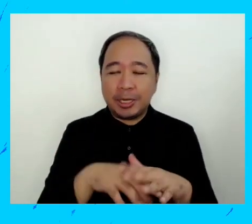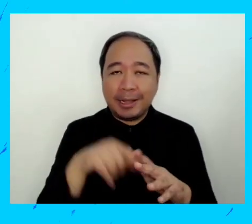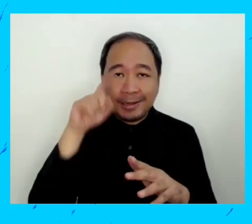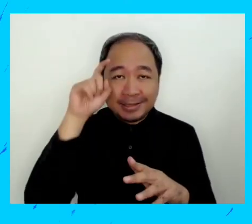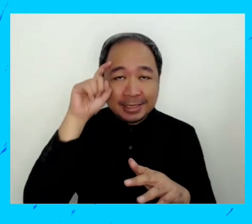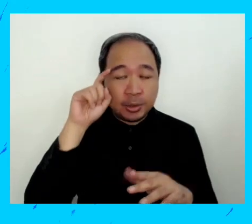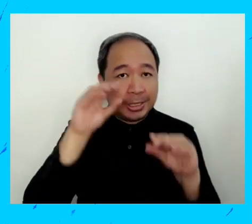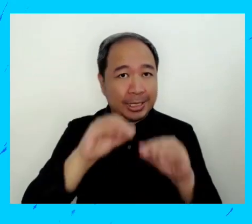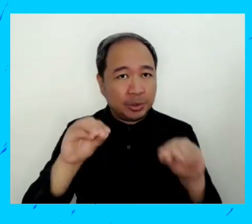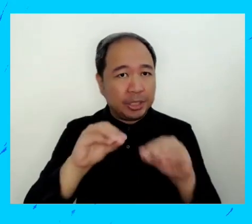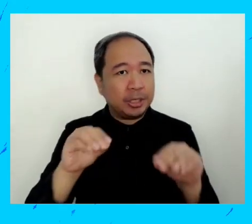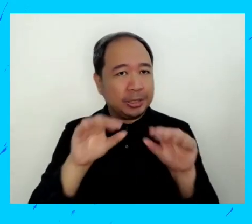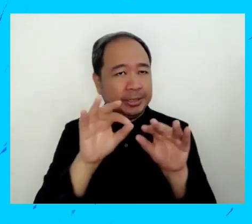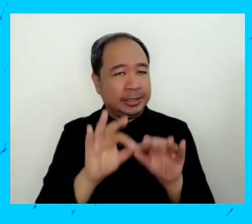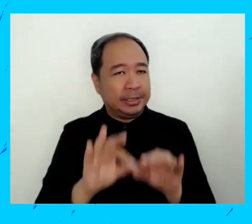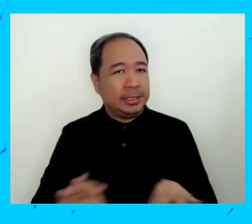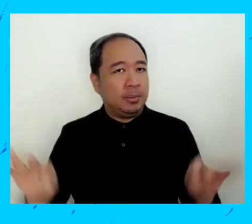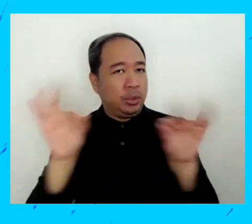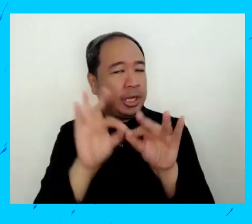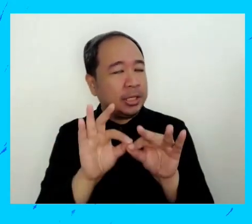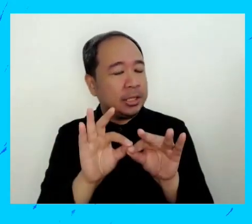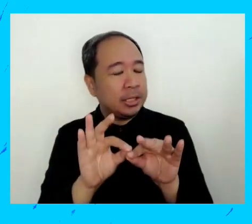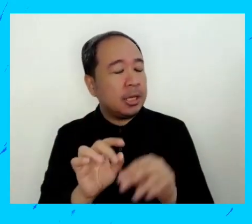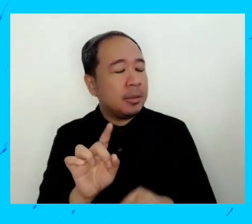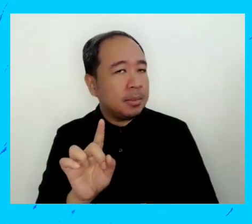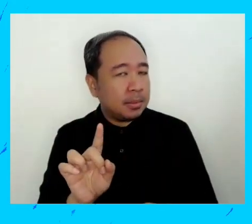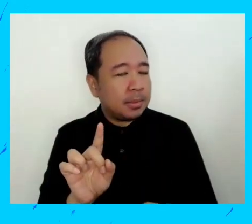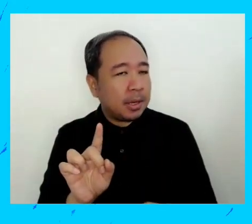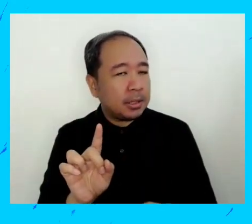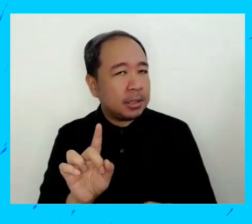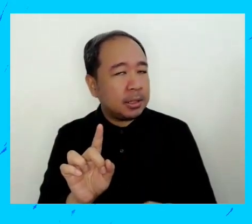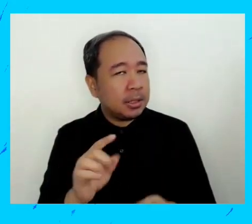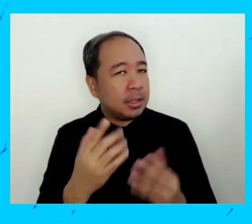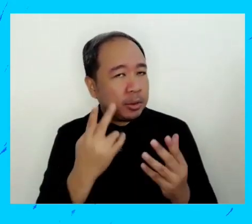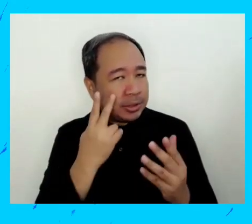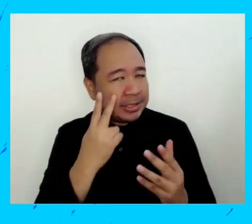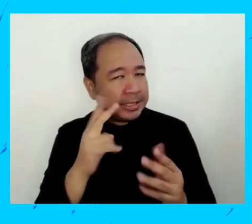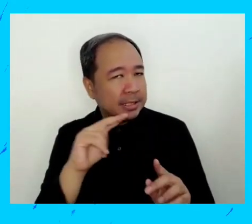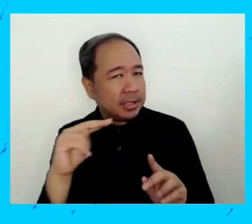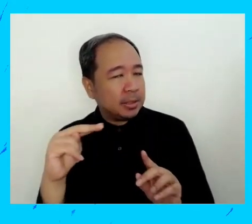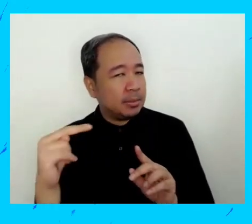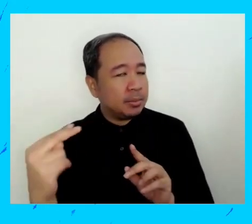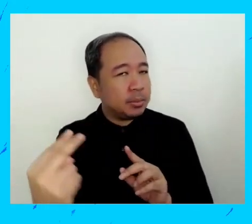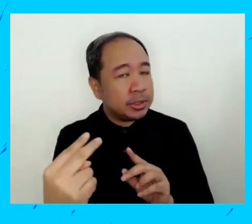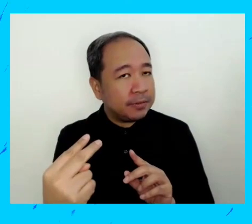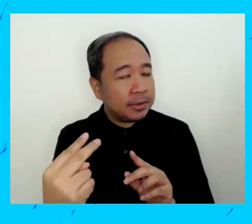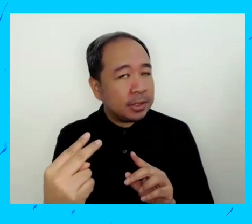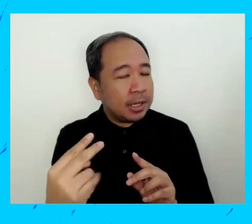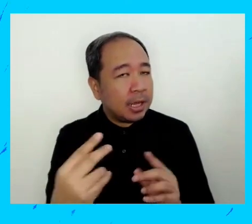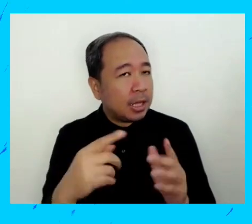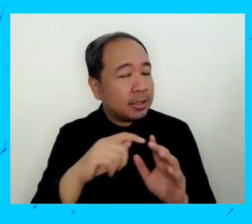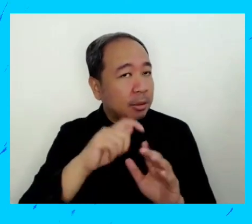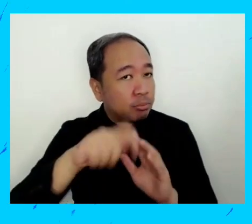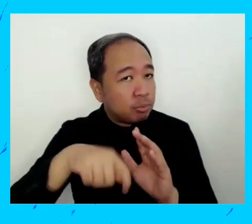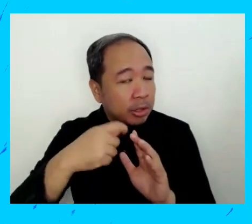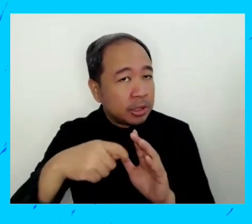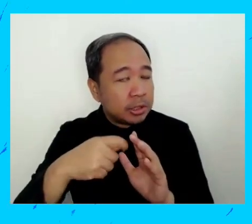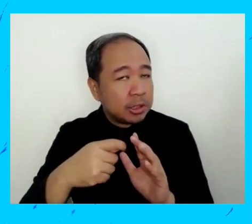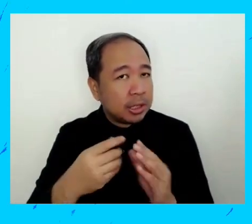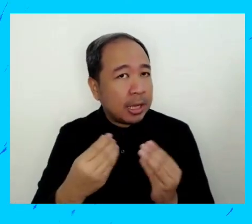la educación integral es clave a veces sencillamente somos